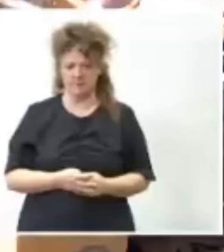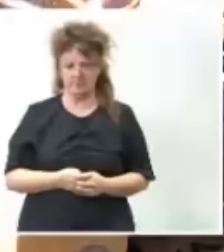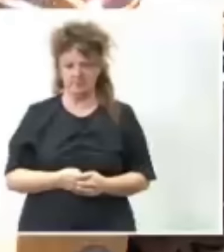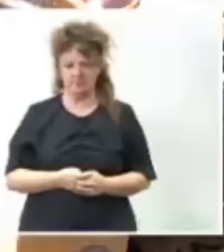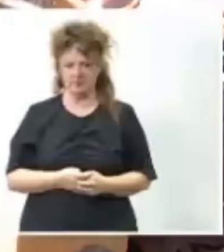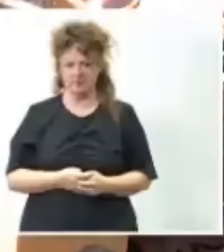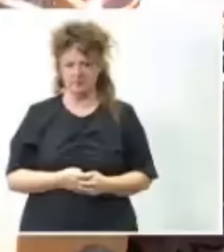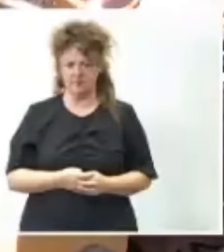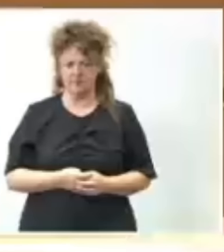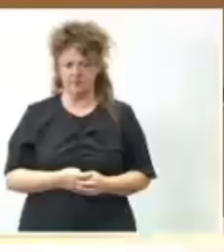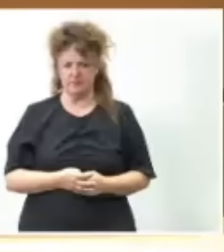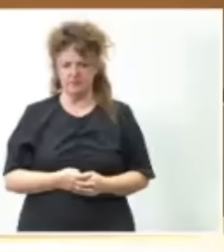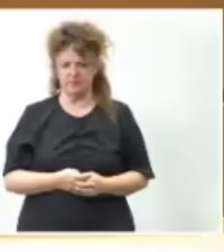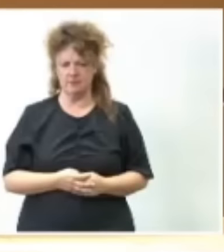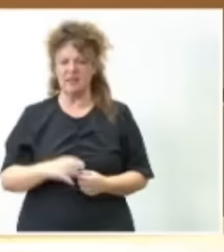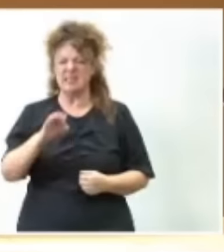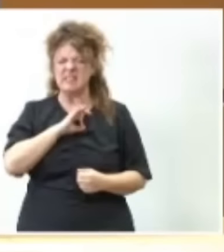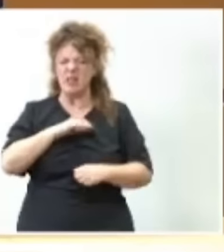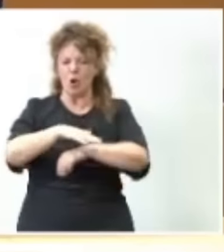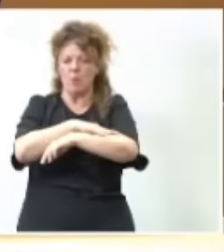Señor ministro, tiene la palabra.